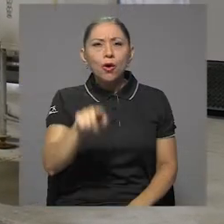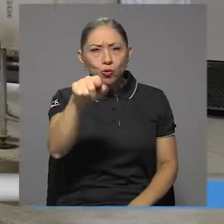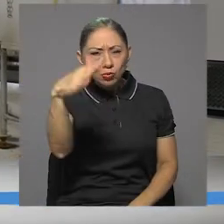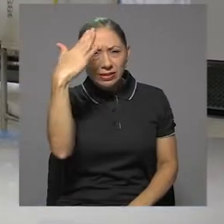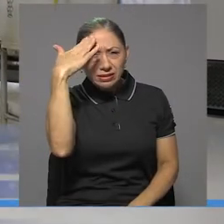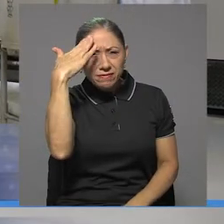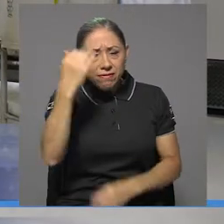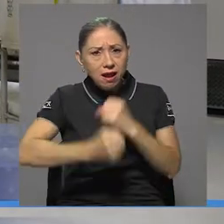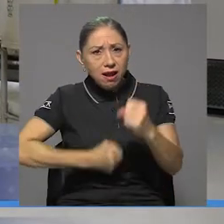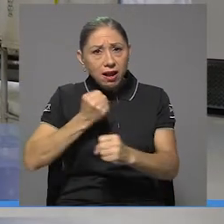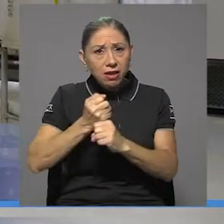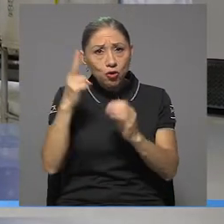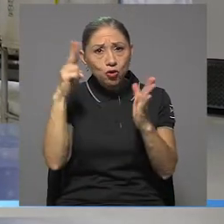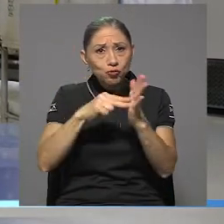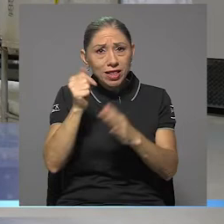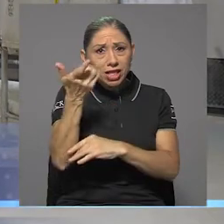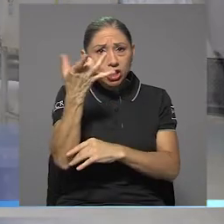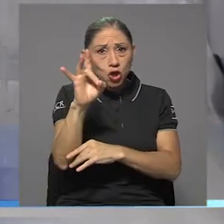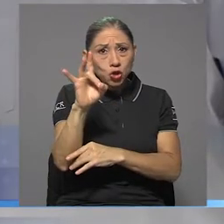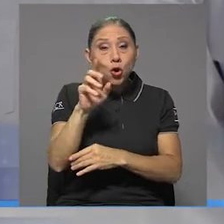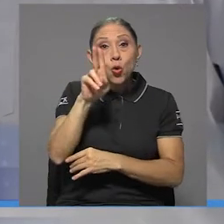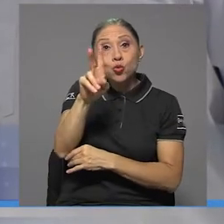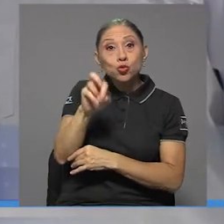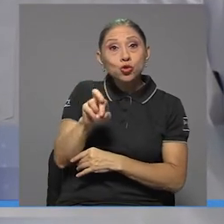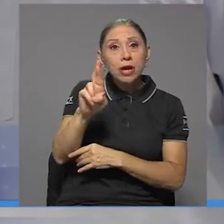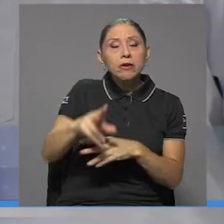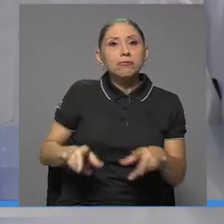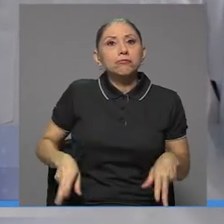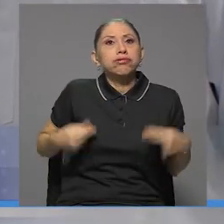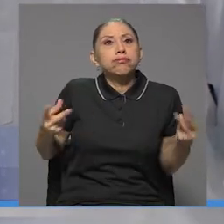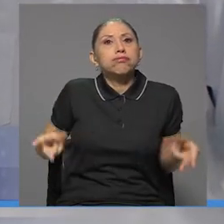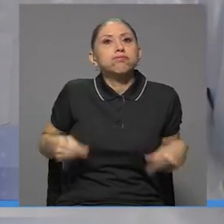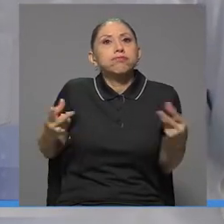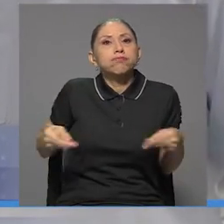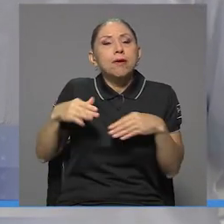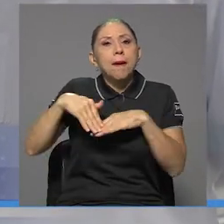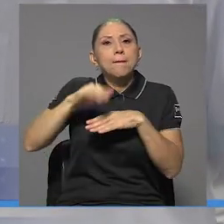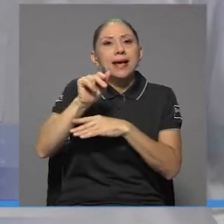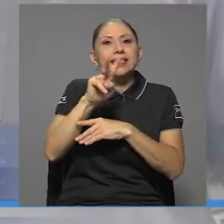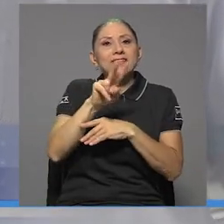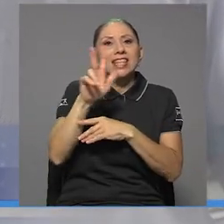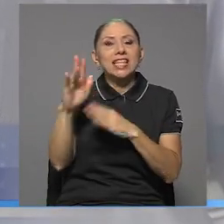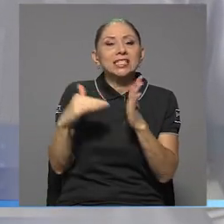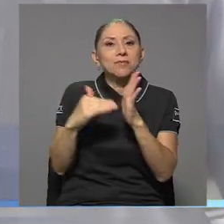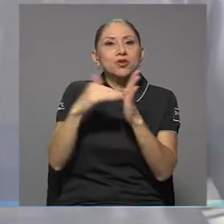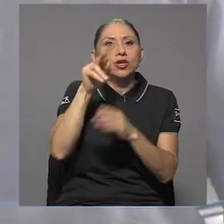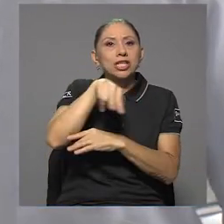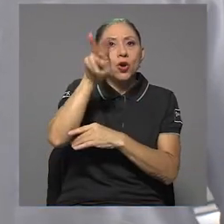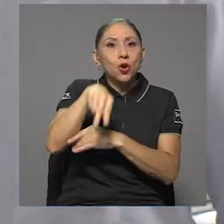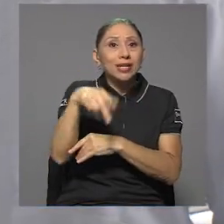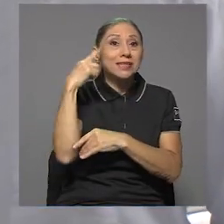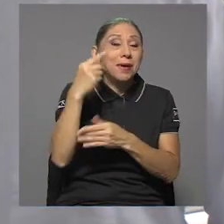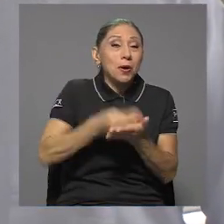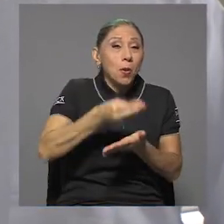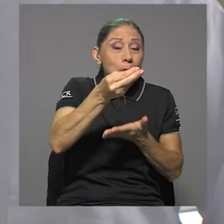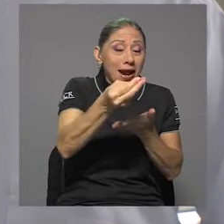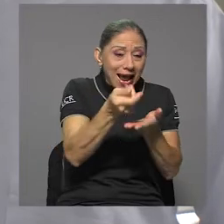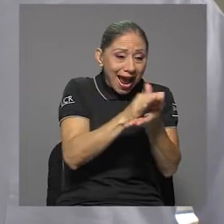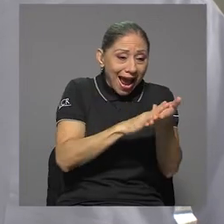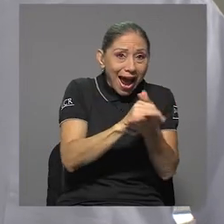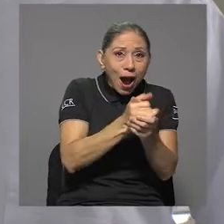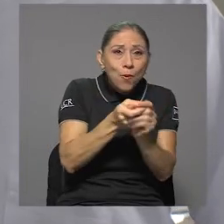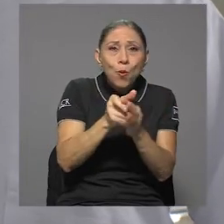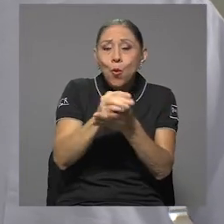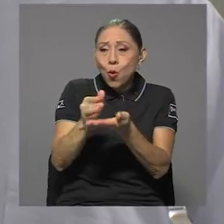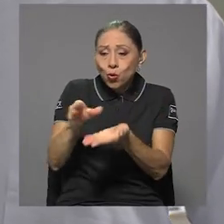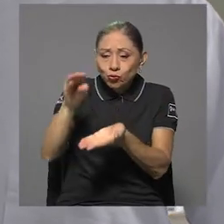¿Sabía usted que en el 2018 la UCR gastó más de 23 millones de colones en la compra de desinfectantes, jabón